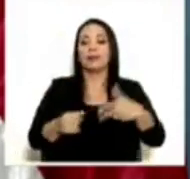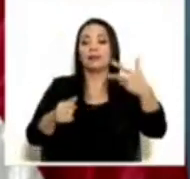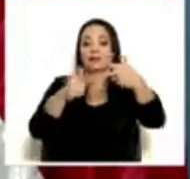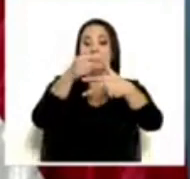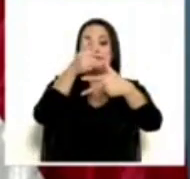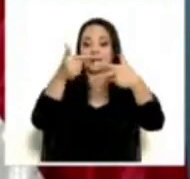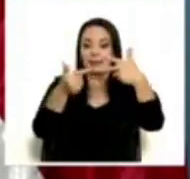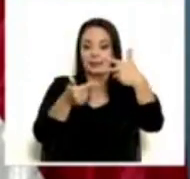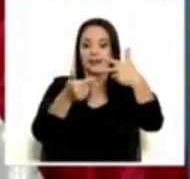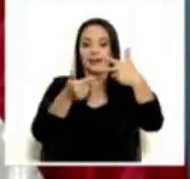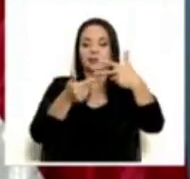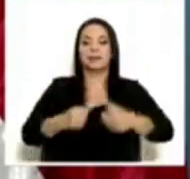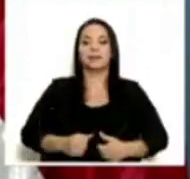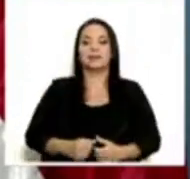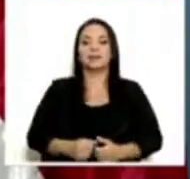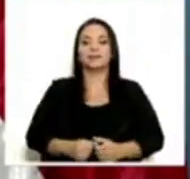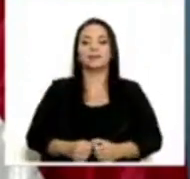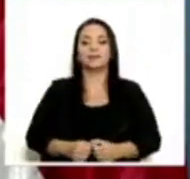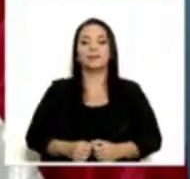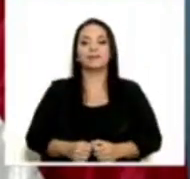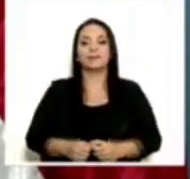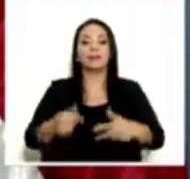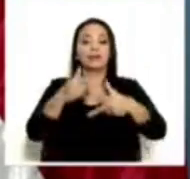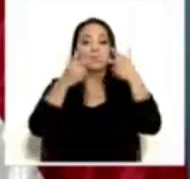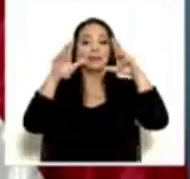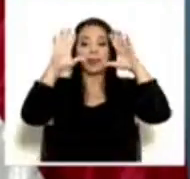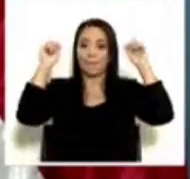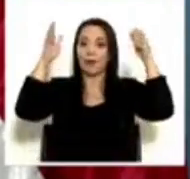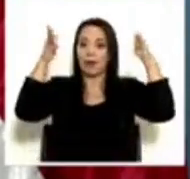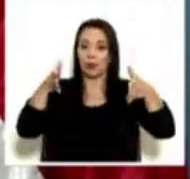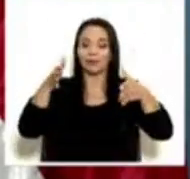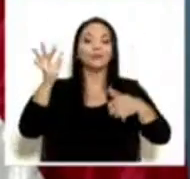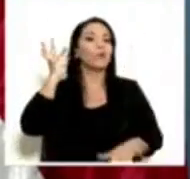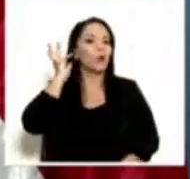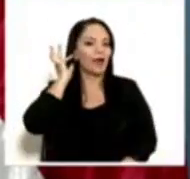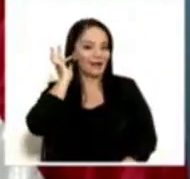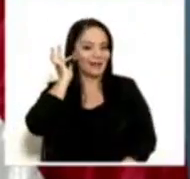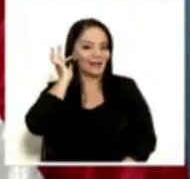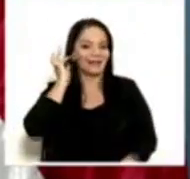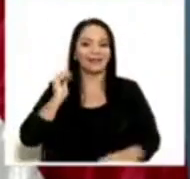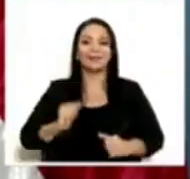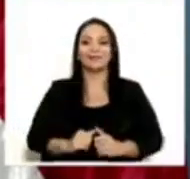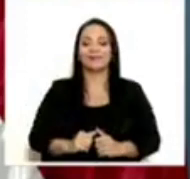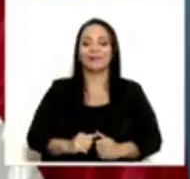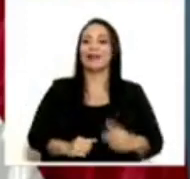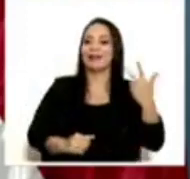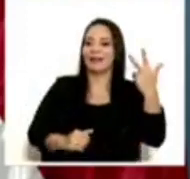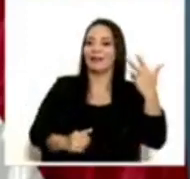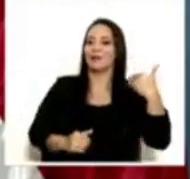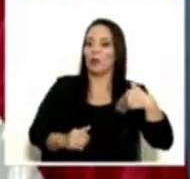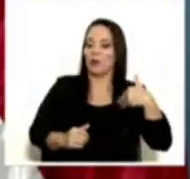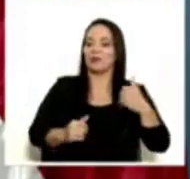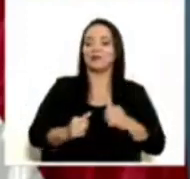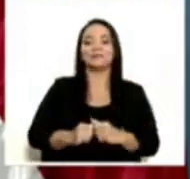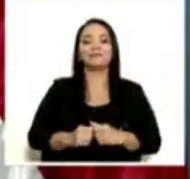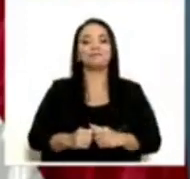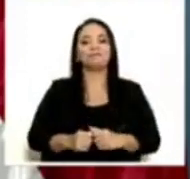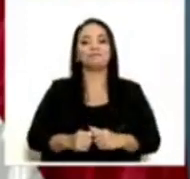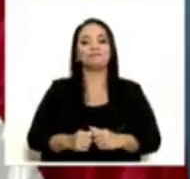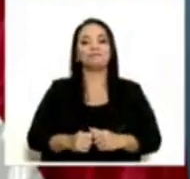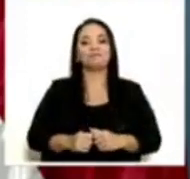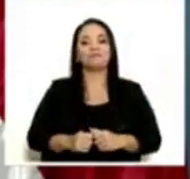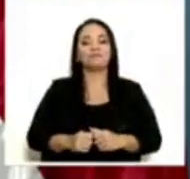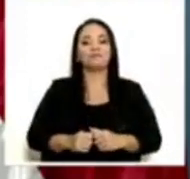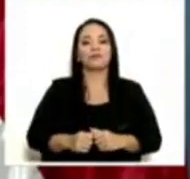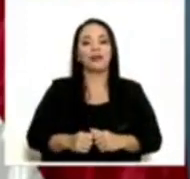esos embajadores son mujeres y que los embajadores de carrera se